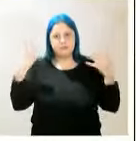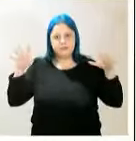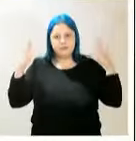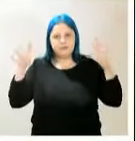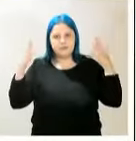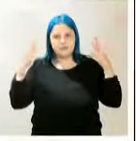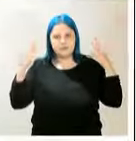Muchas gracias.